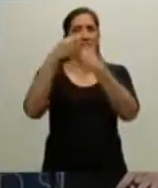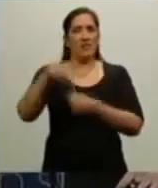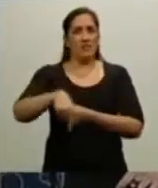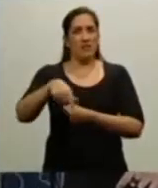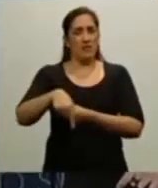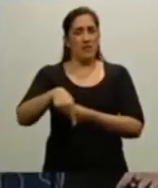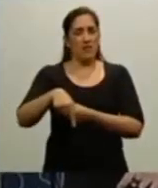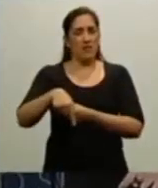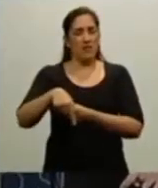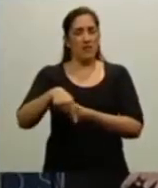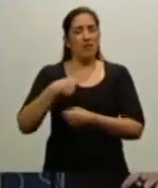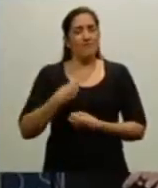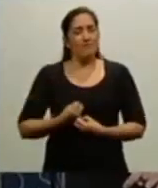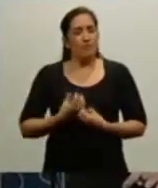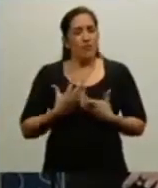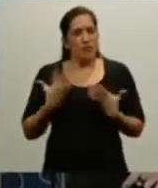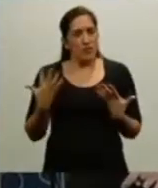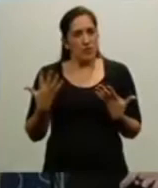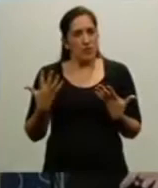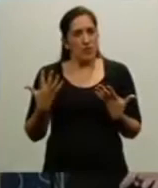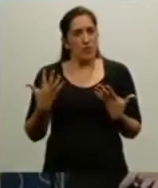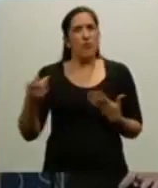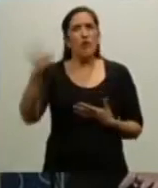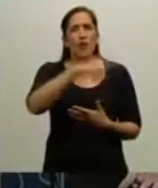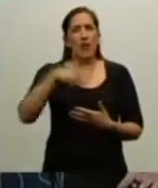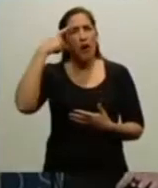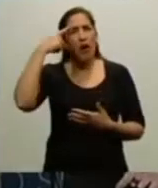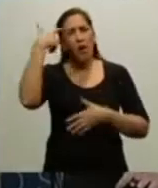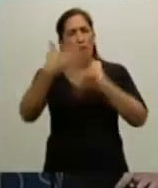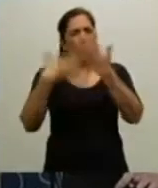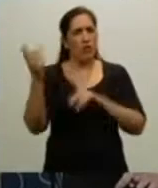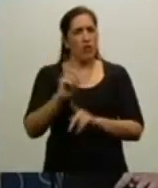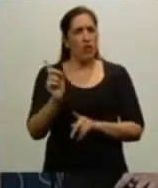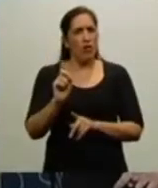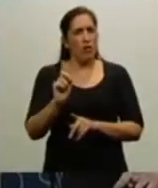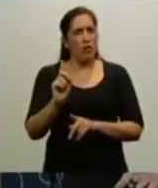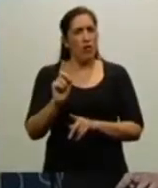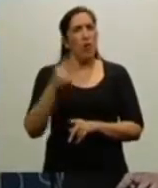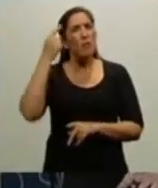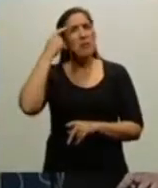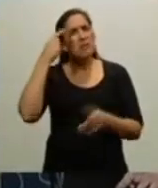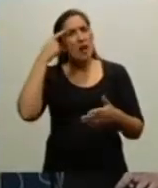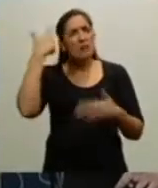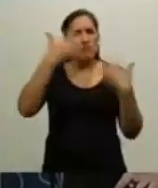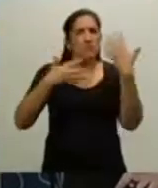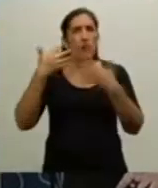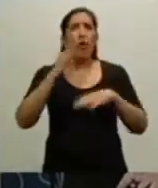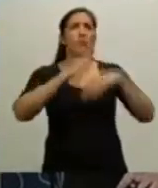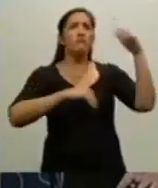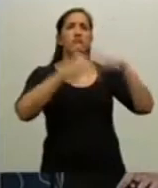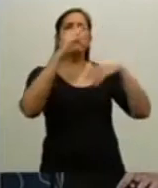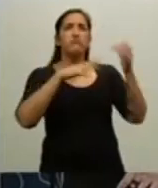sino porque, a no confundirse, que esto no es una construcción edilicia,